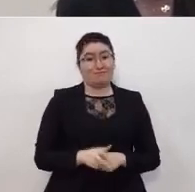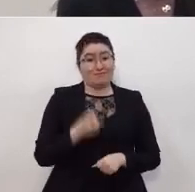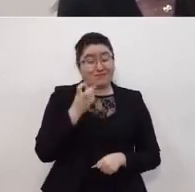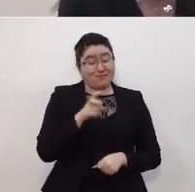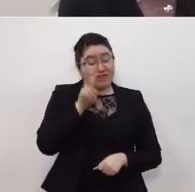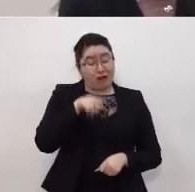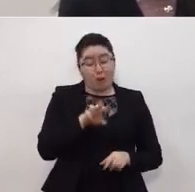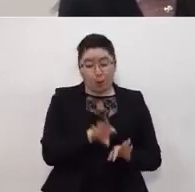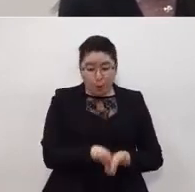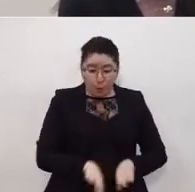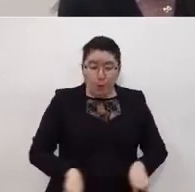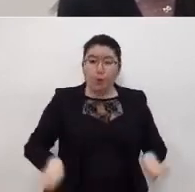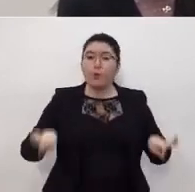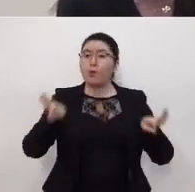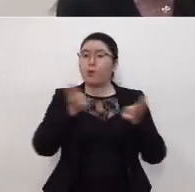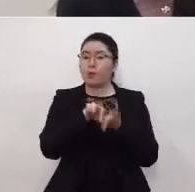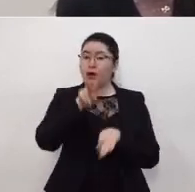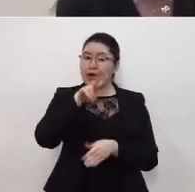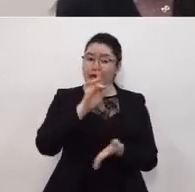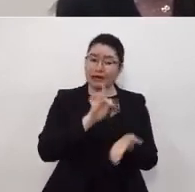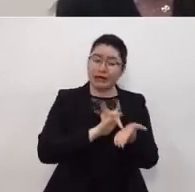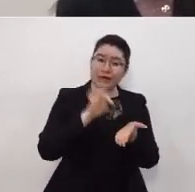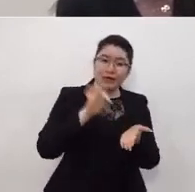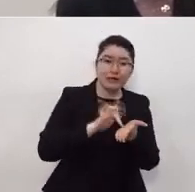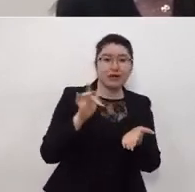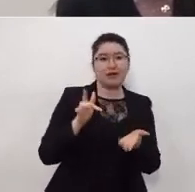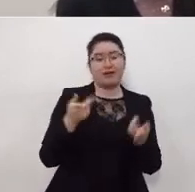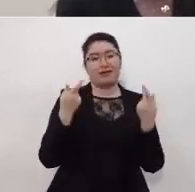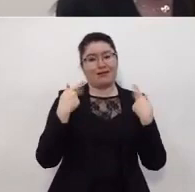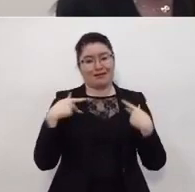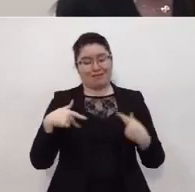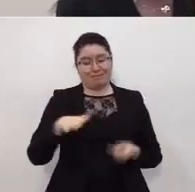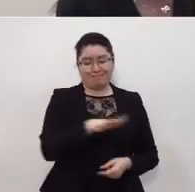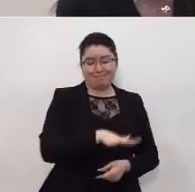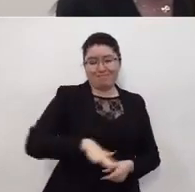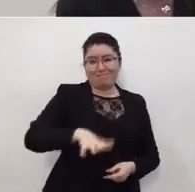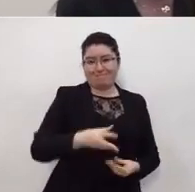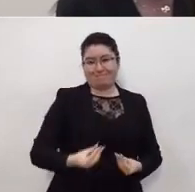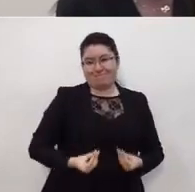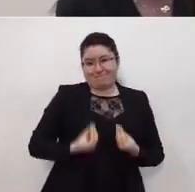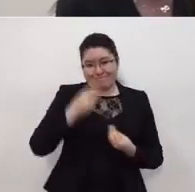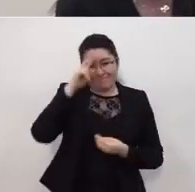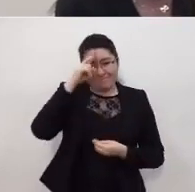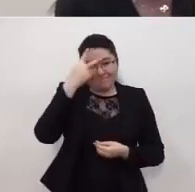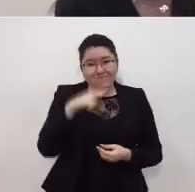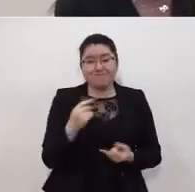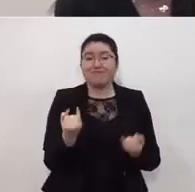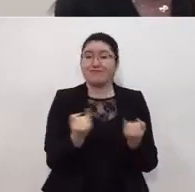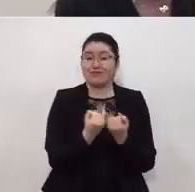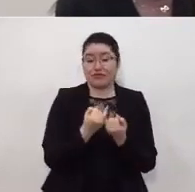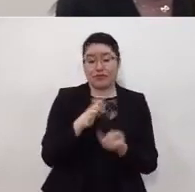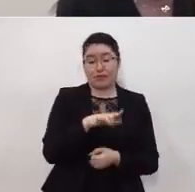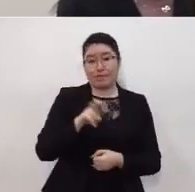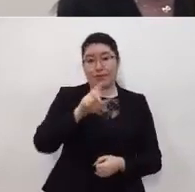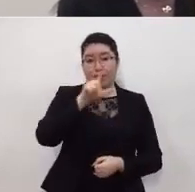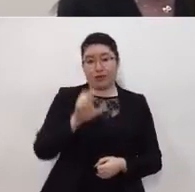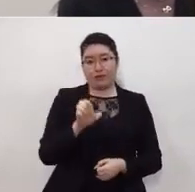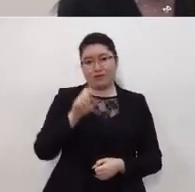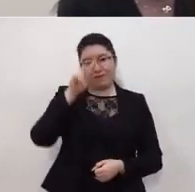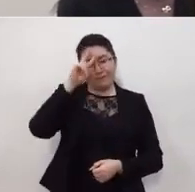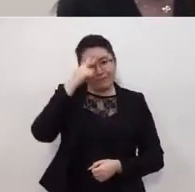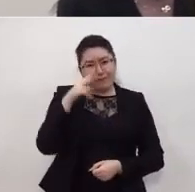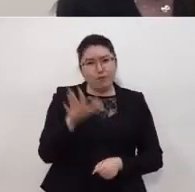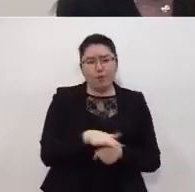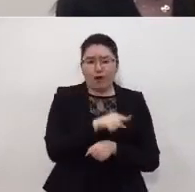importantemente y agradecemos la solidaridad del pueblo de México y del pueblo de la región del Valle de México